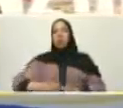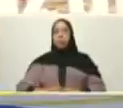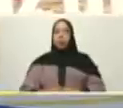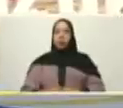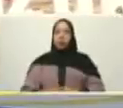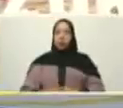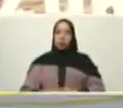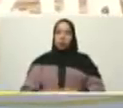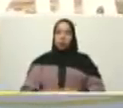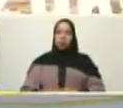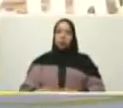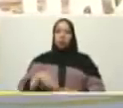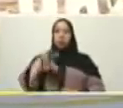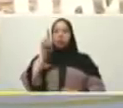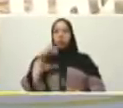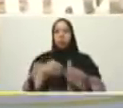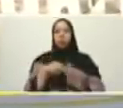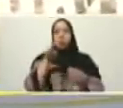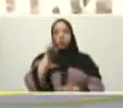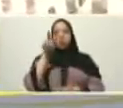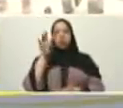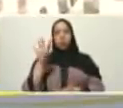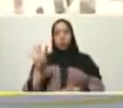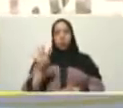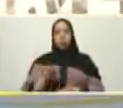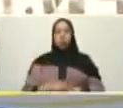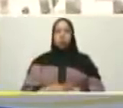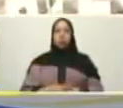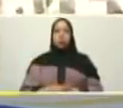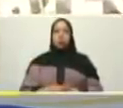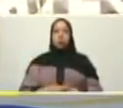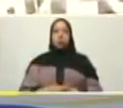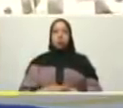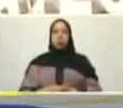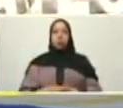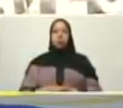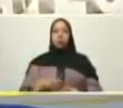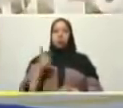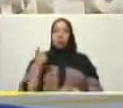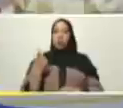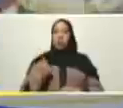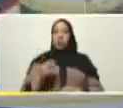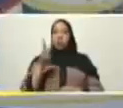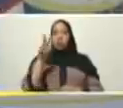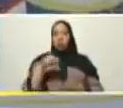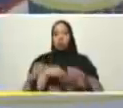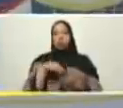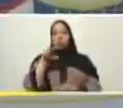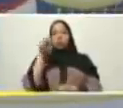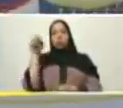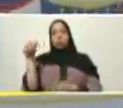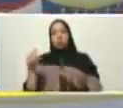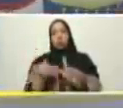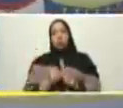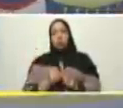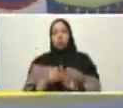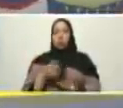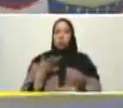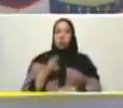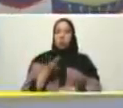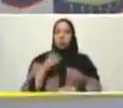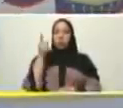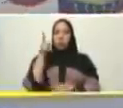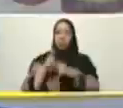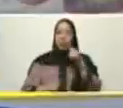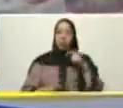del dos mil veinticuatro si ese millón y doscientas mil por lo menos la mitad